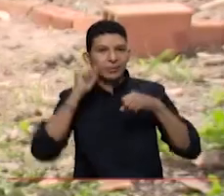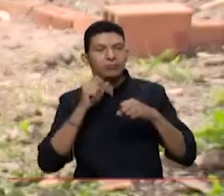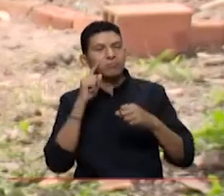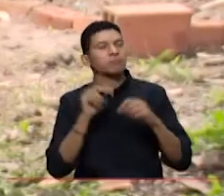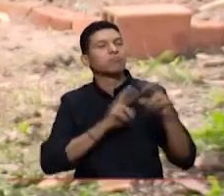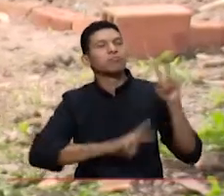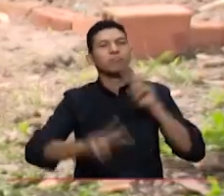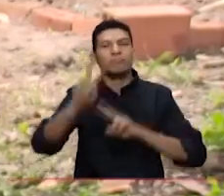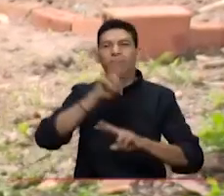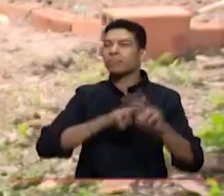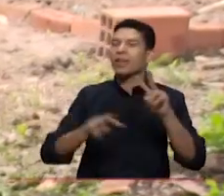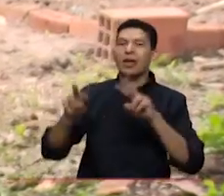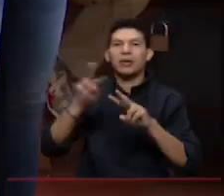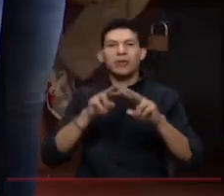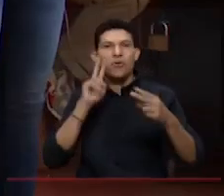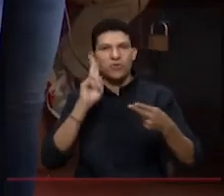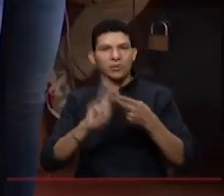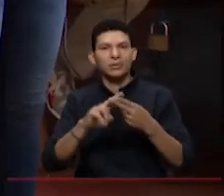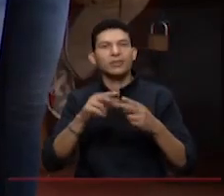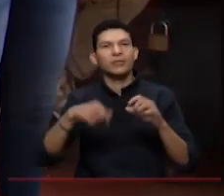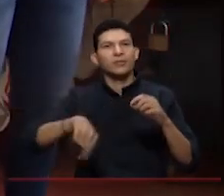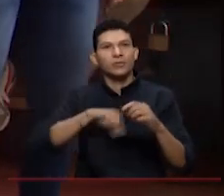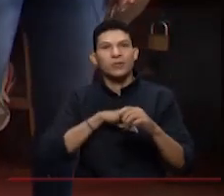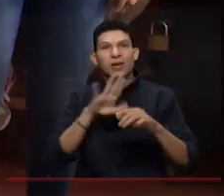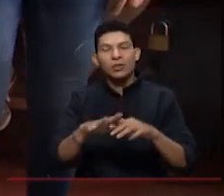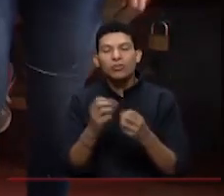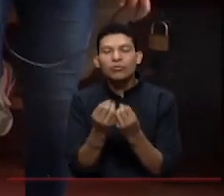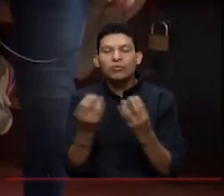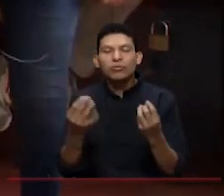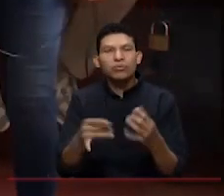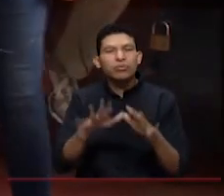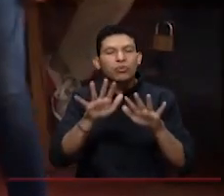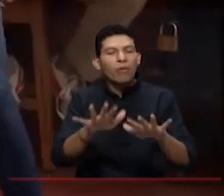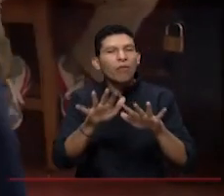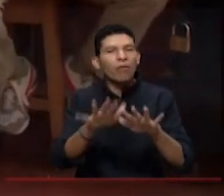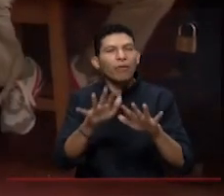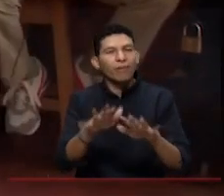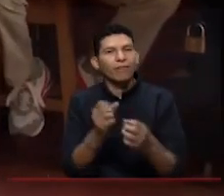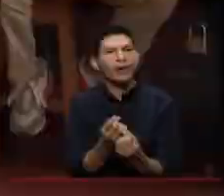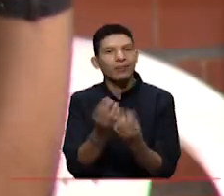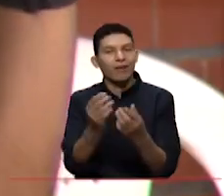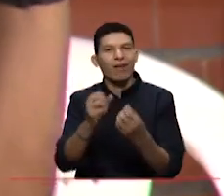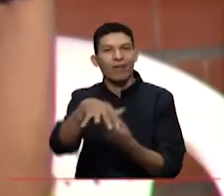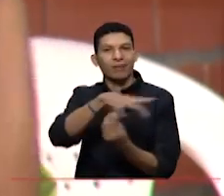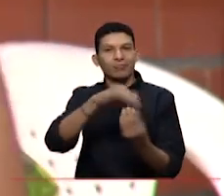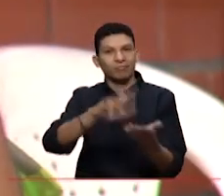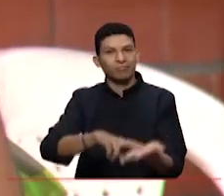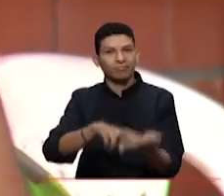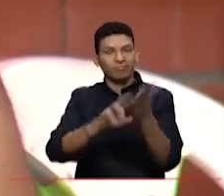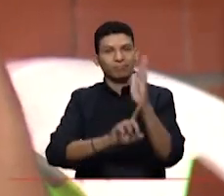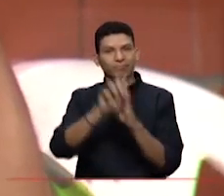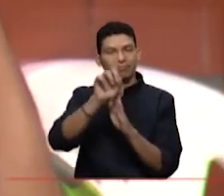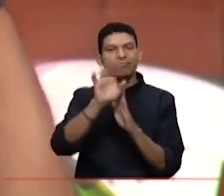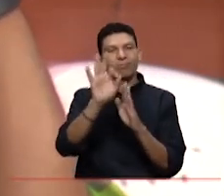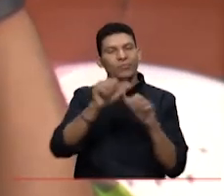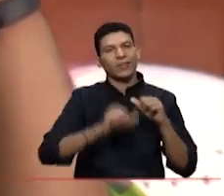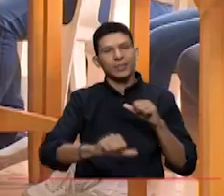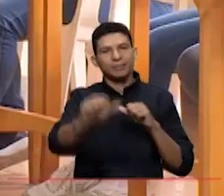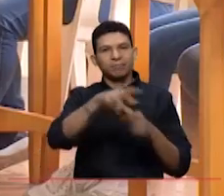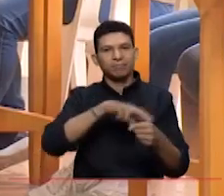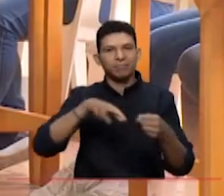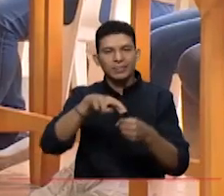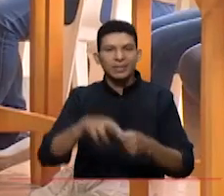a ellos, a todos ustedes, a que conozcan nuestra planta de compostaje para que vean cómo también nosotros le aportamos al medio ambiente y al desarrollo sostenible de la región.